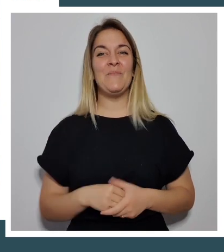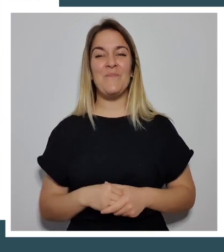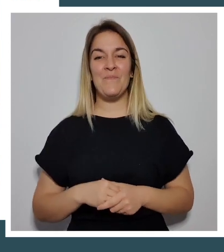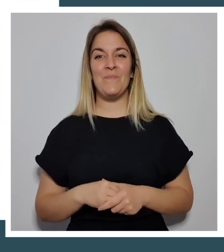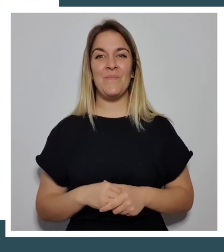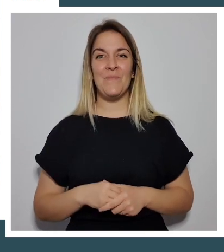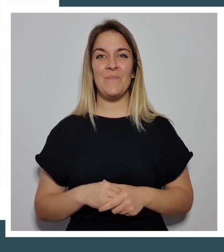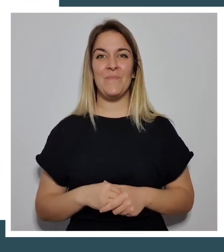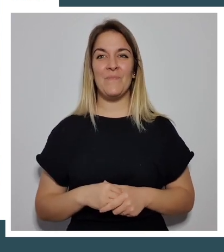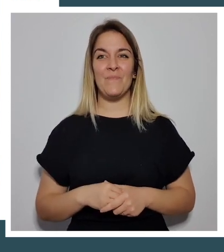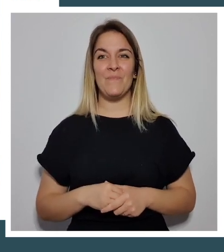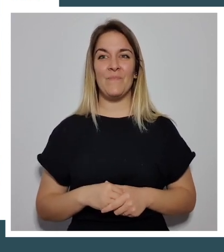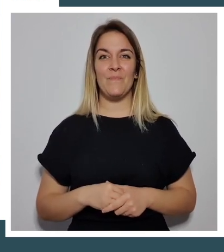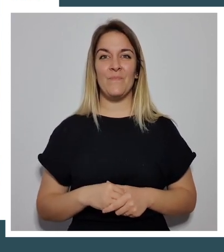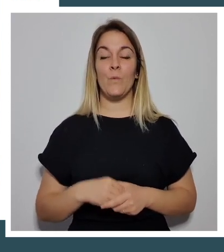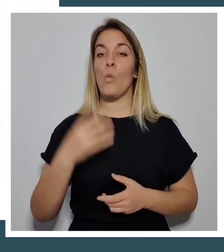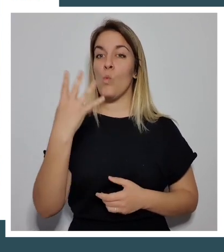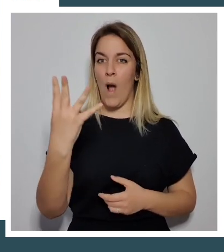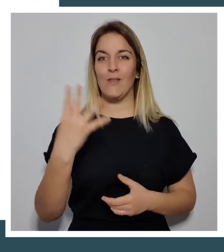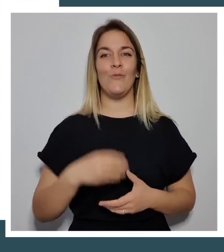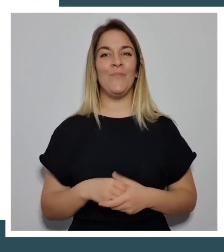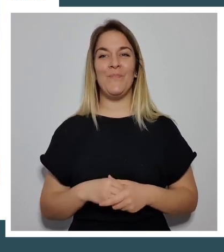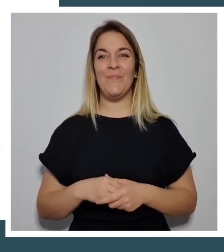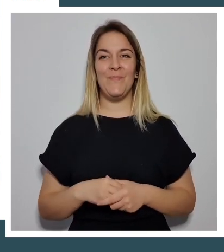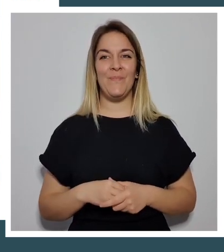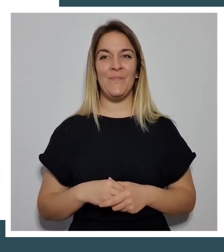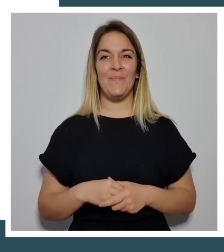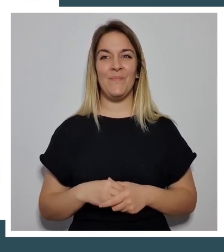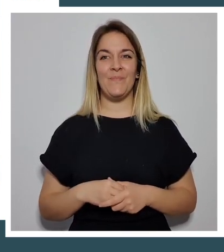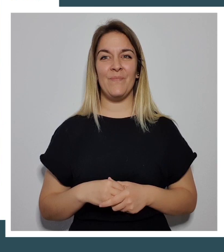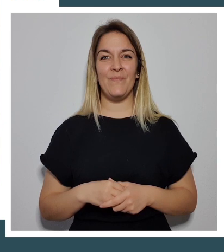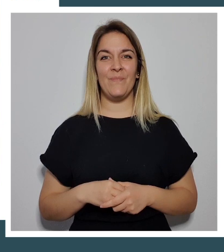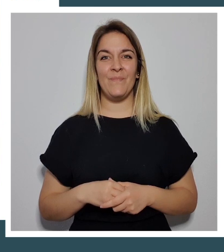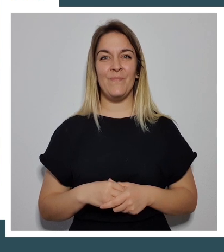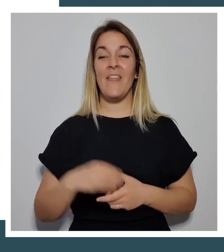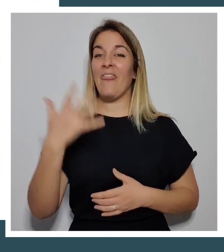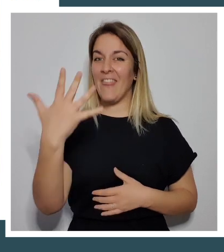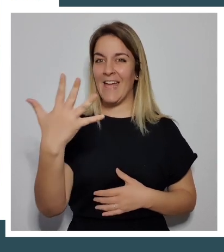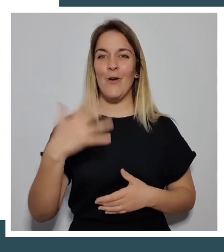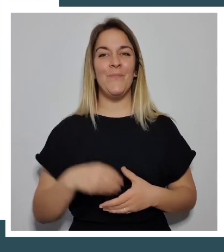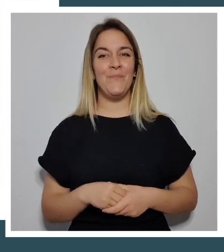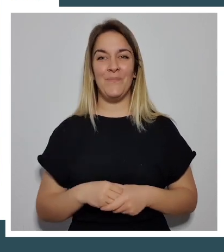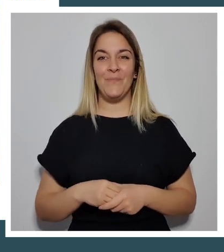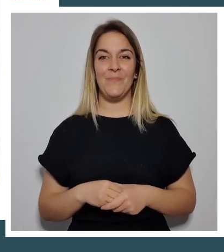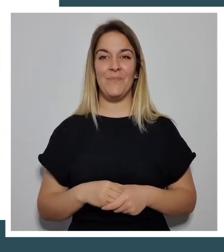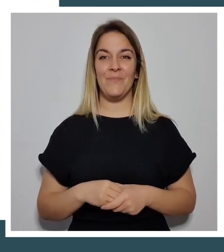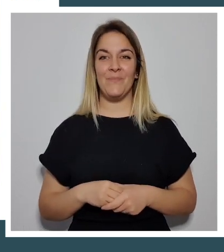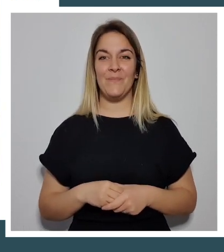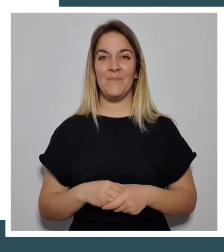4, 5,